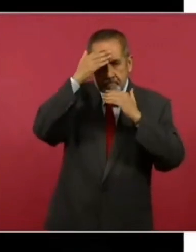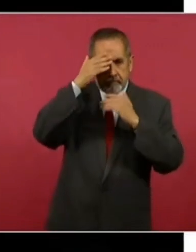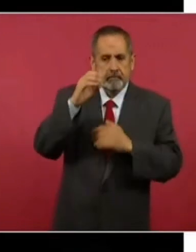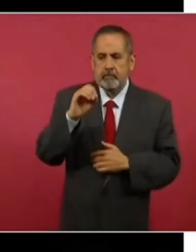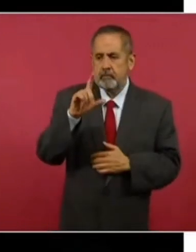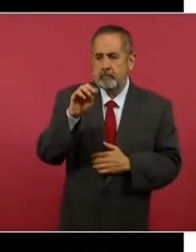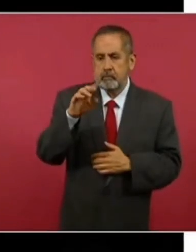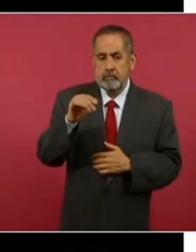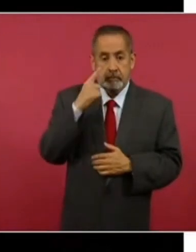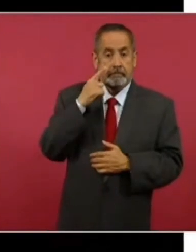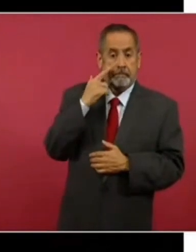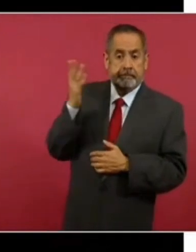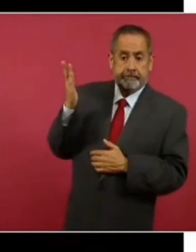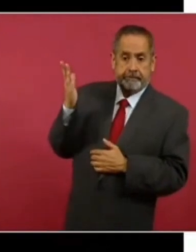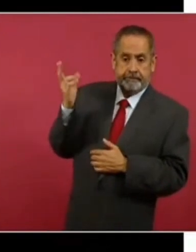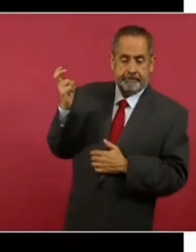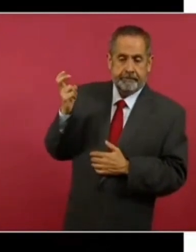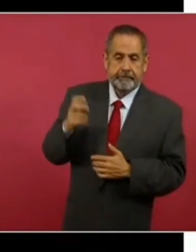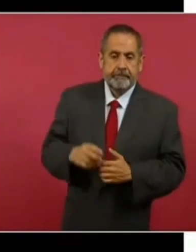Ah, aquí está, miren,